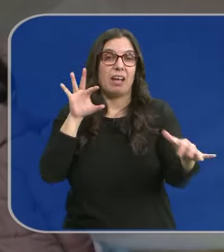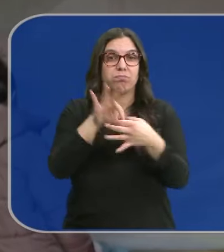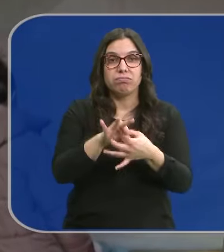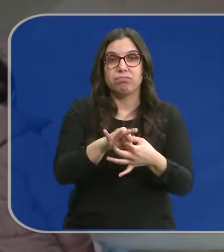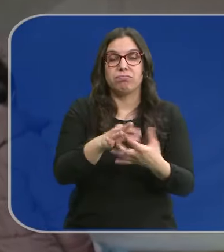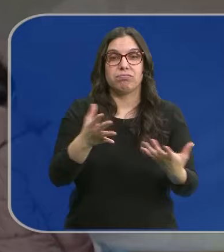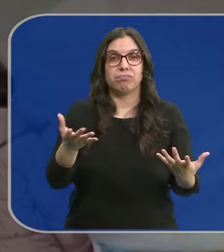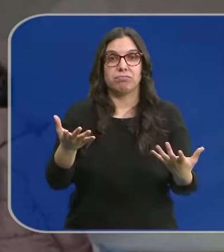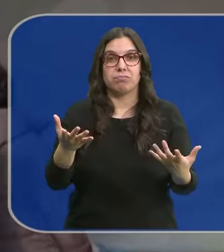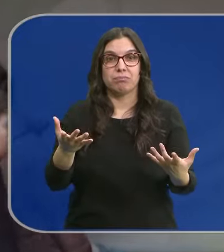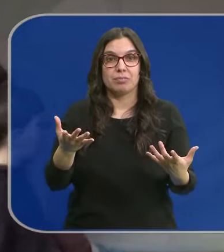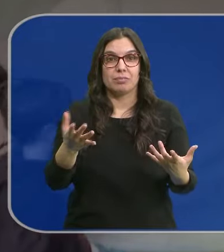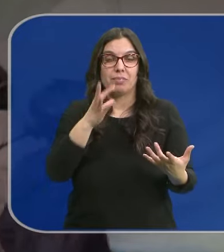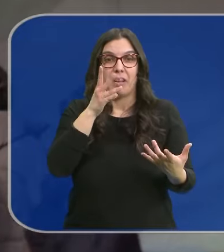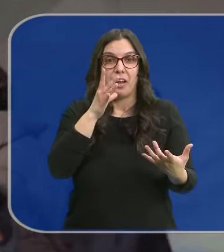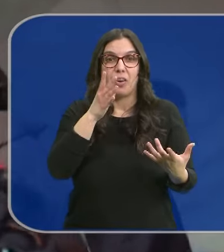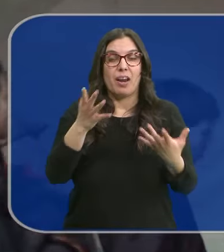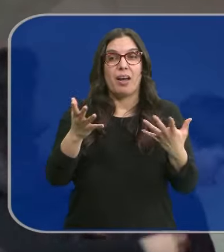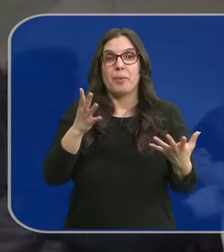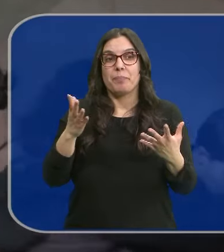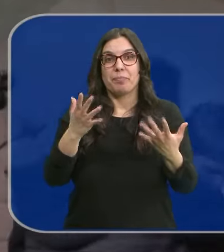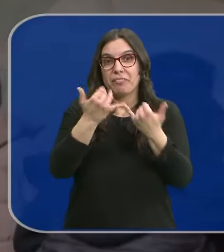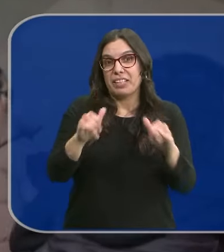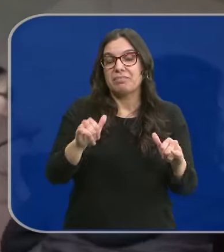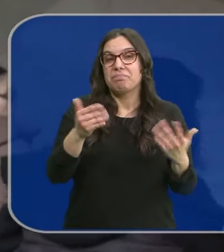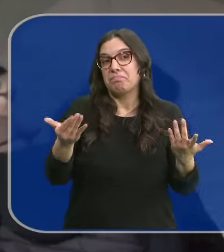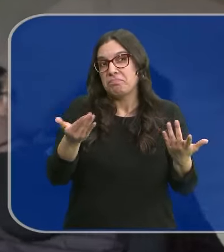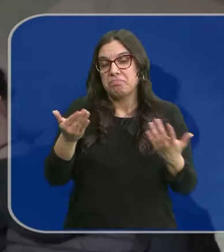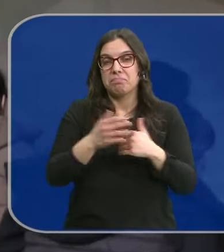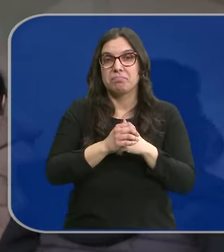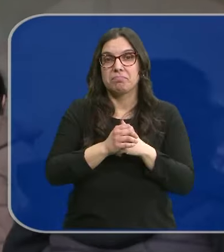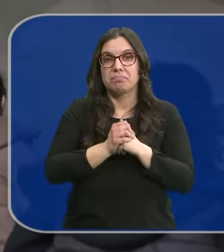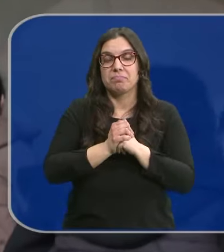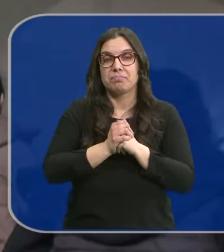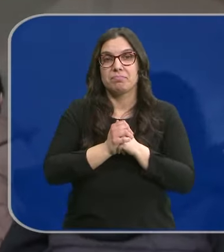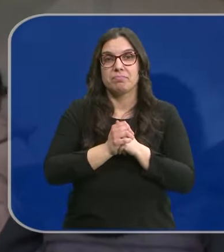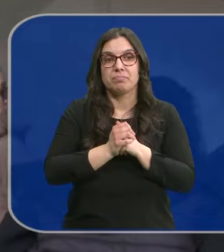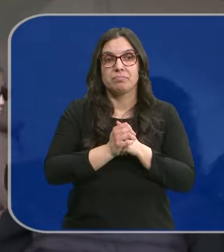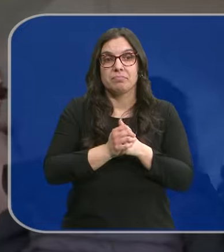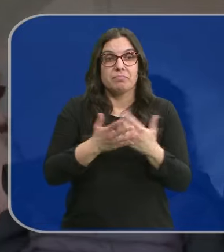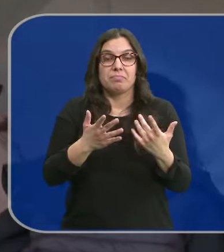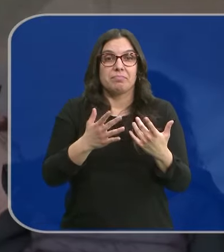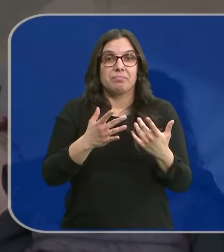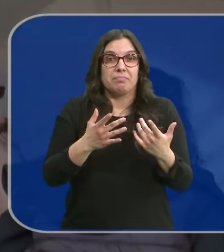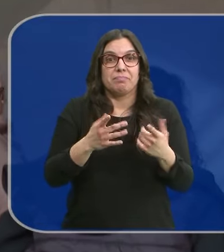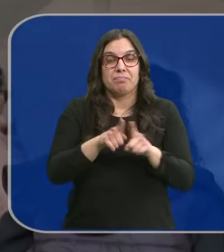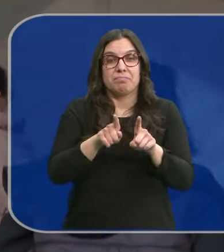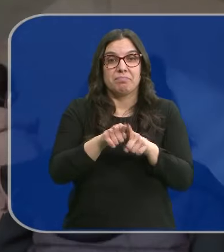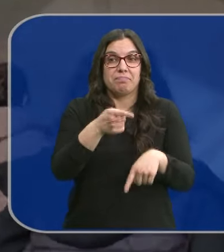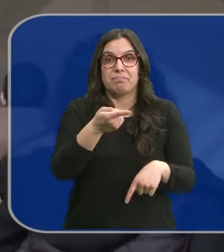se están celebrando ahora, vamos a decir, es lo que hay